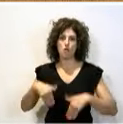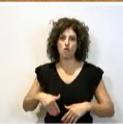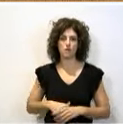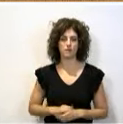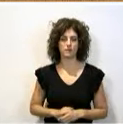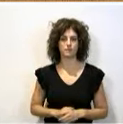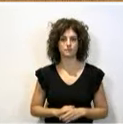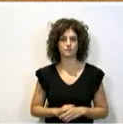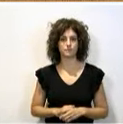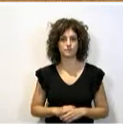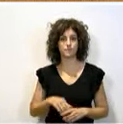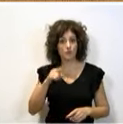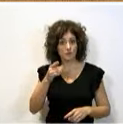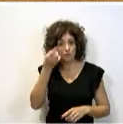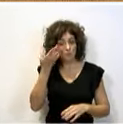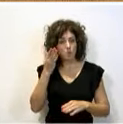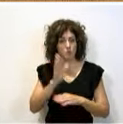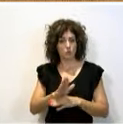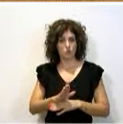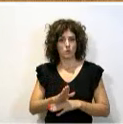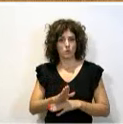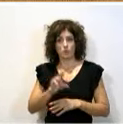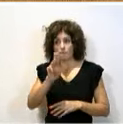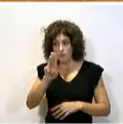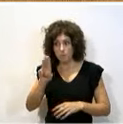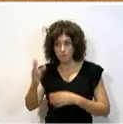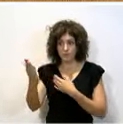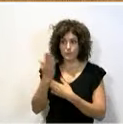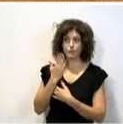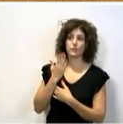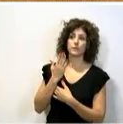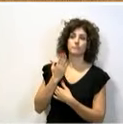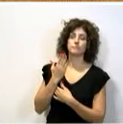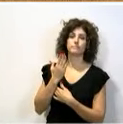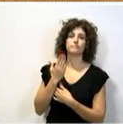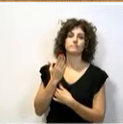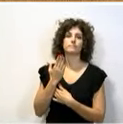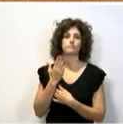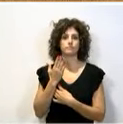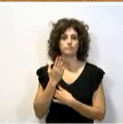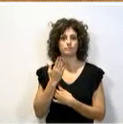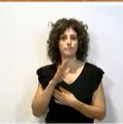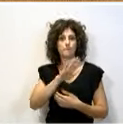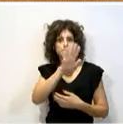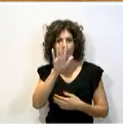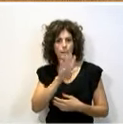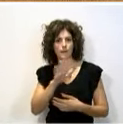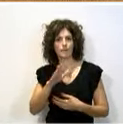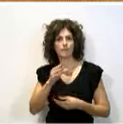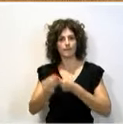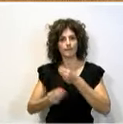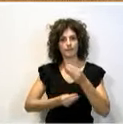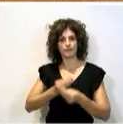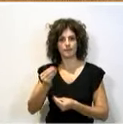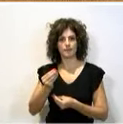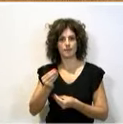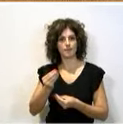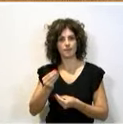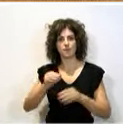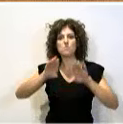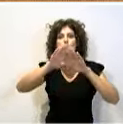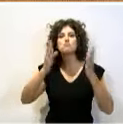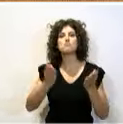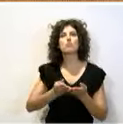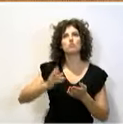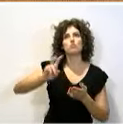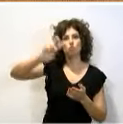Esta proposición no de ley que nos trae el Partido Popular parece que se hace desde Marte. Esto sí